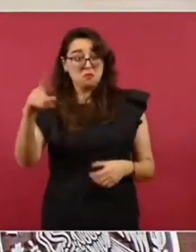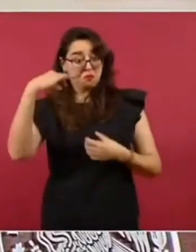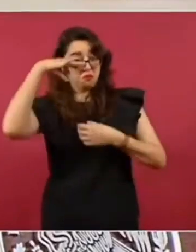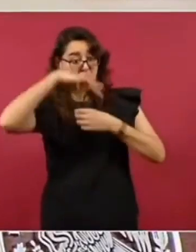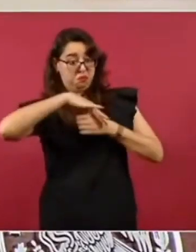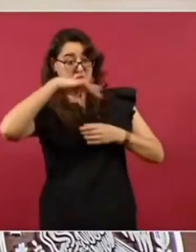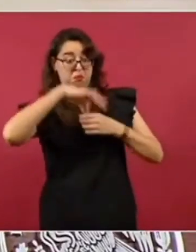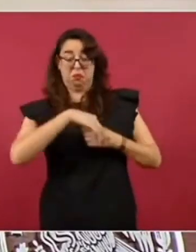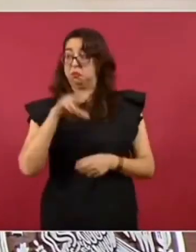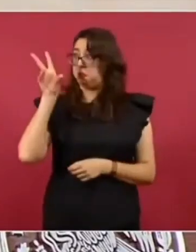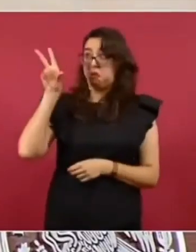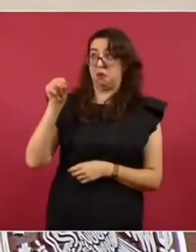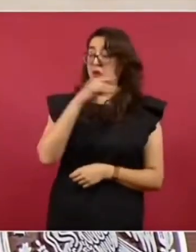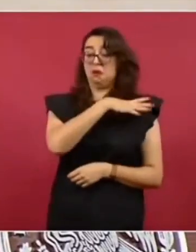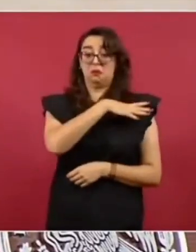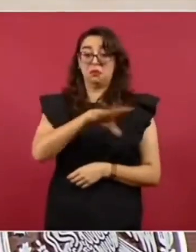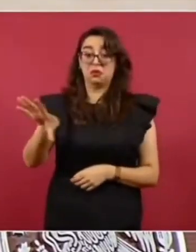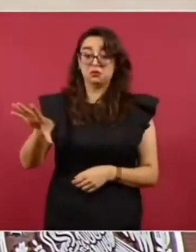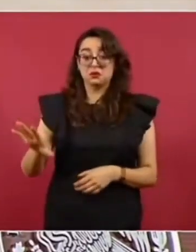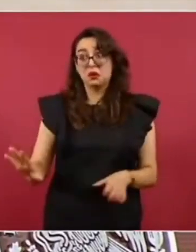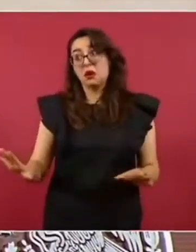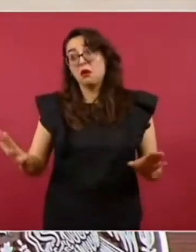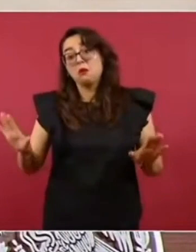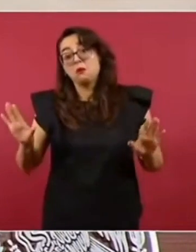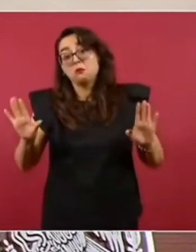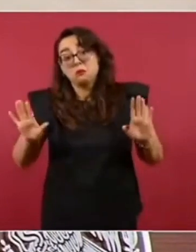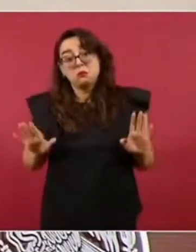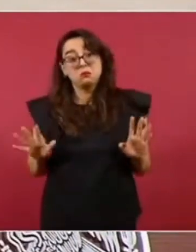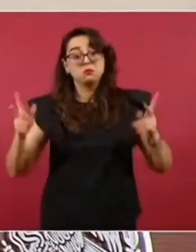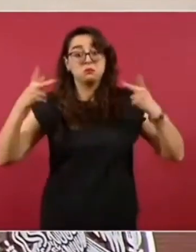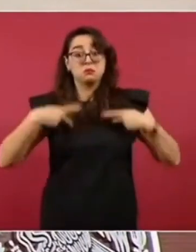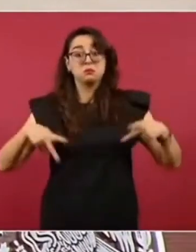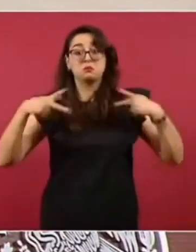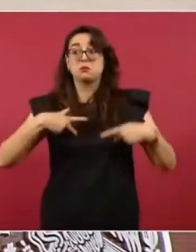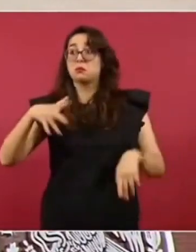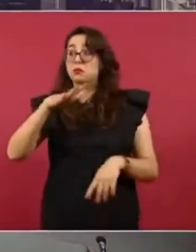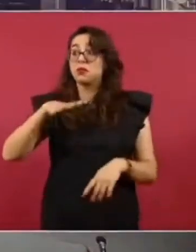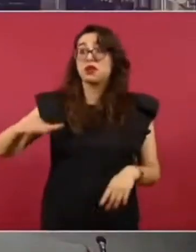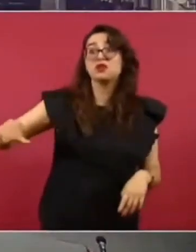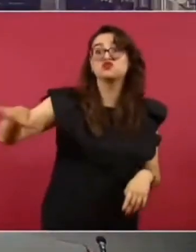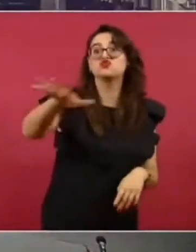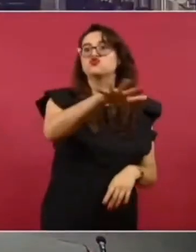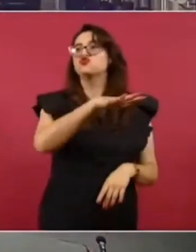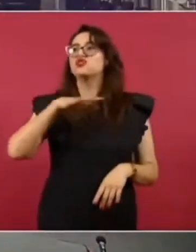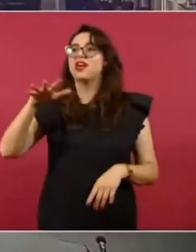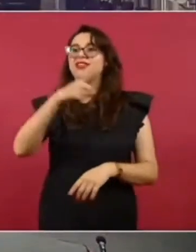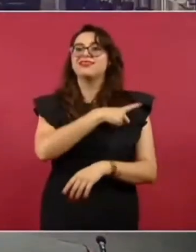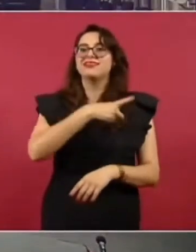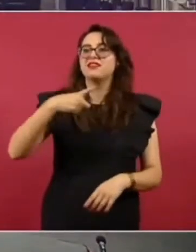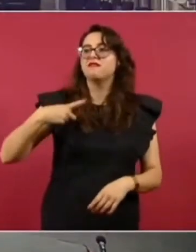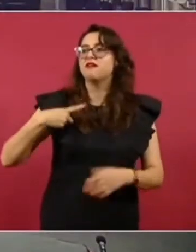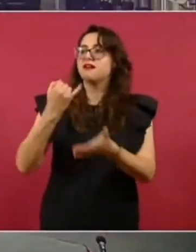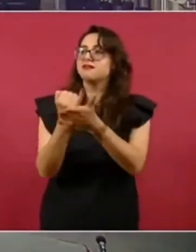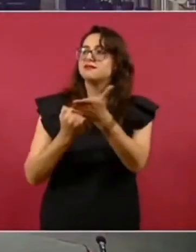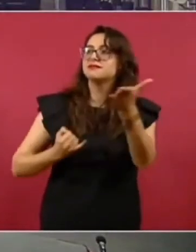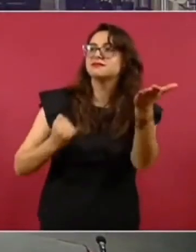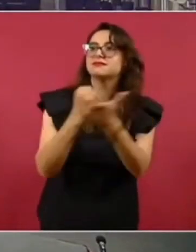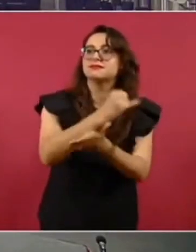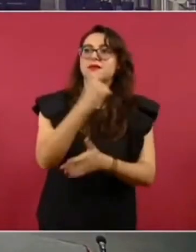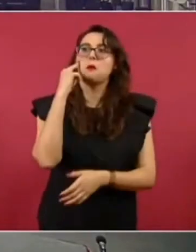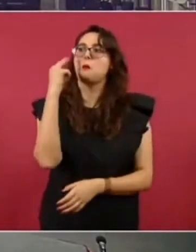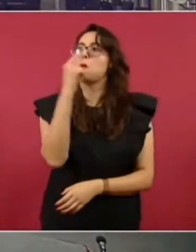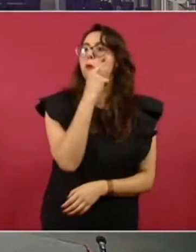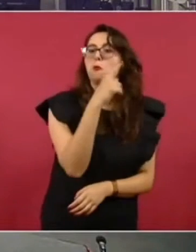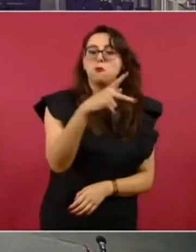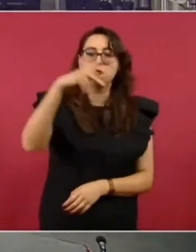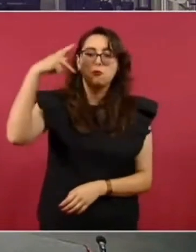Yo les voy a dar a conocer una encuesta que creo que publica hoy el Universal. Acerca de